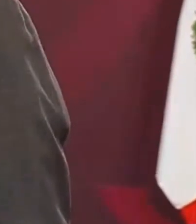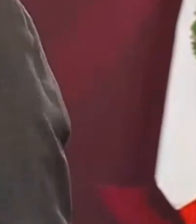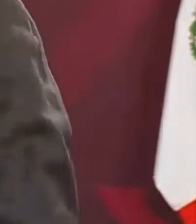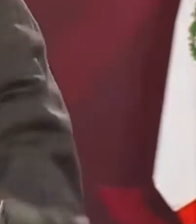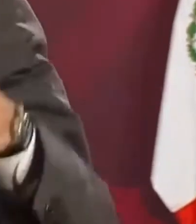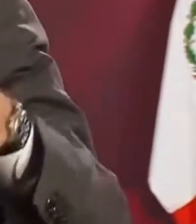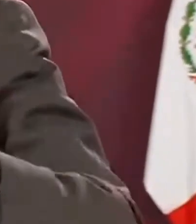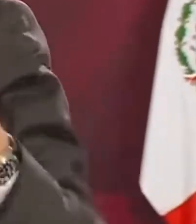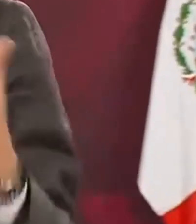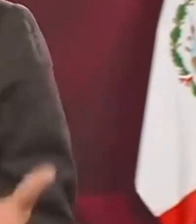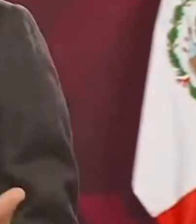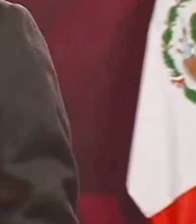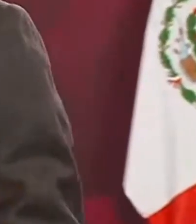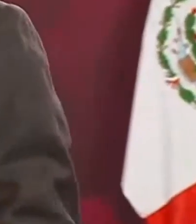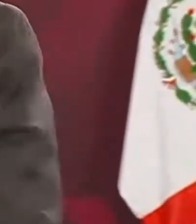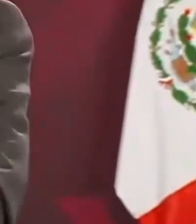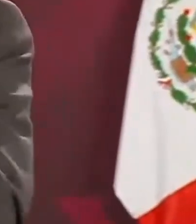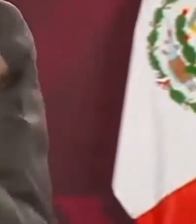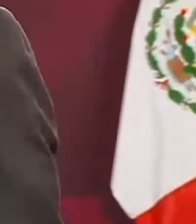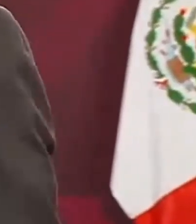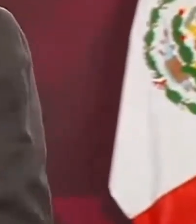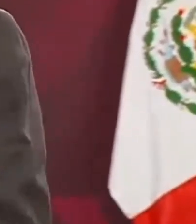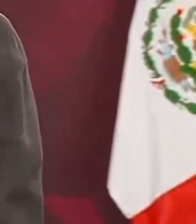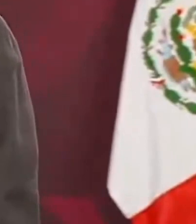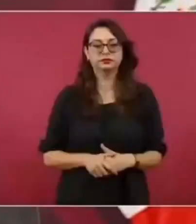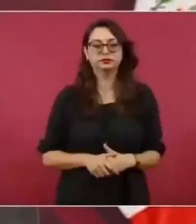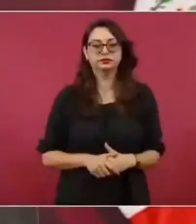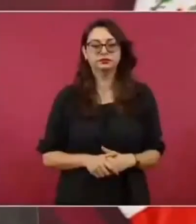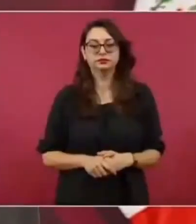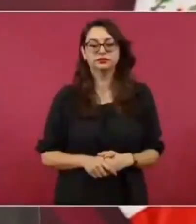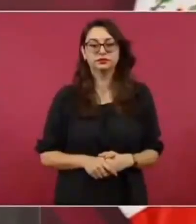entonces con la revolución eso no cambió